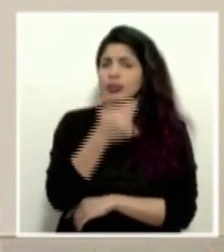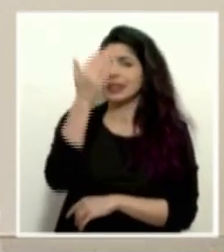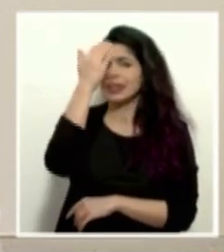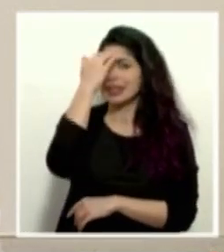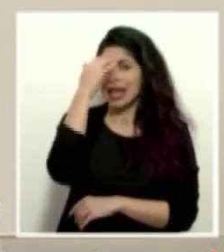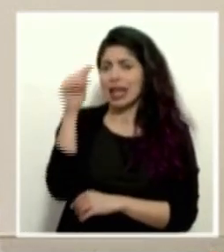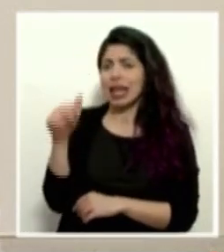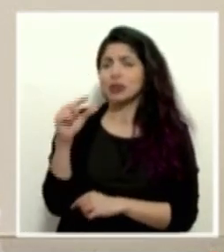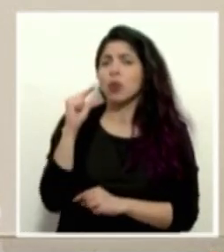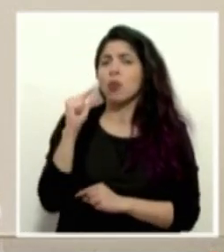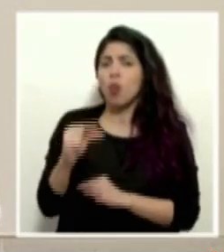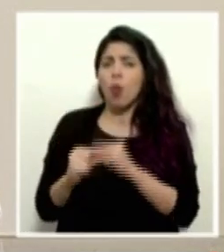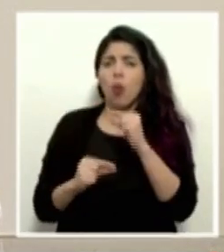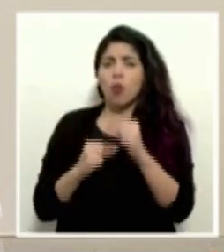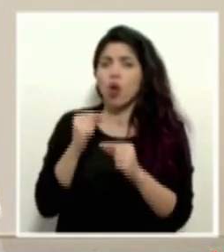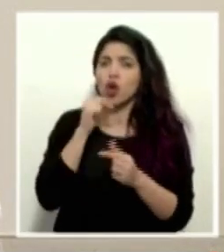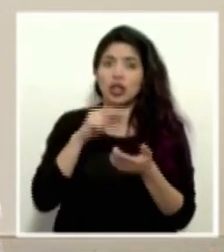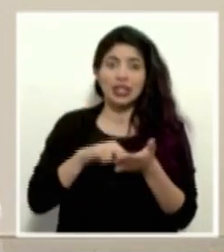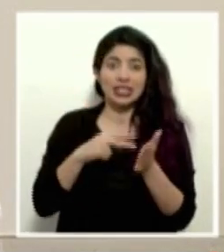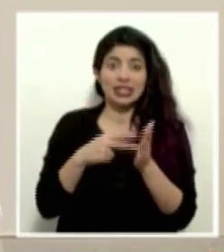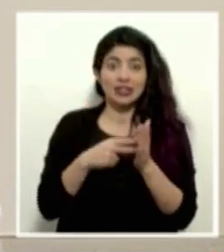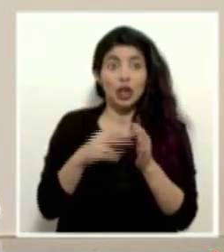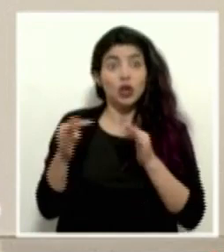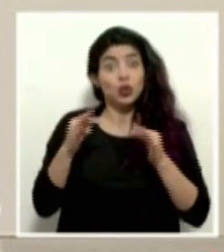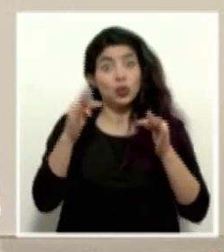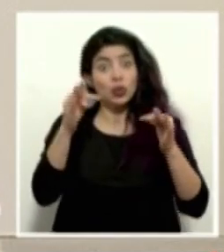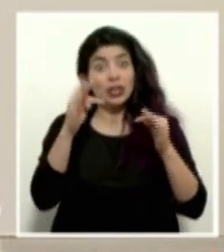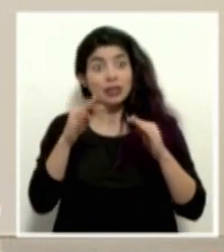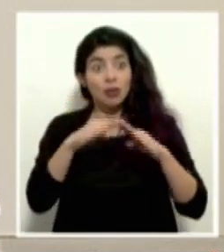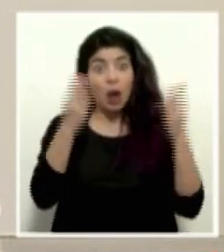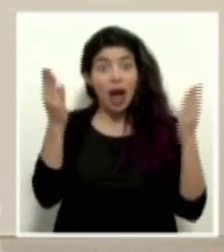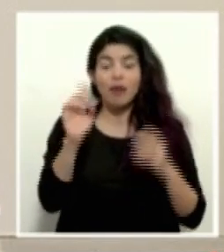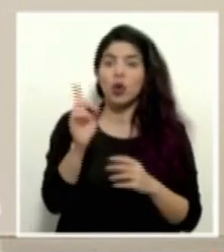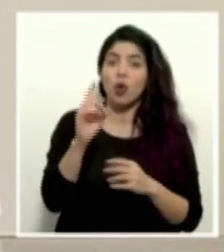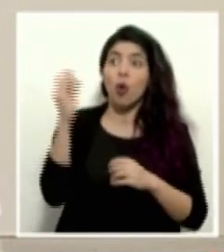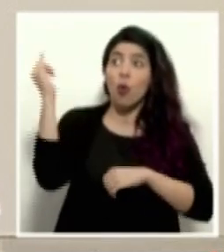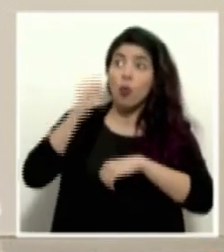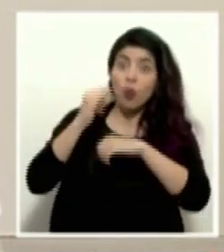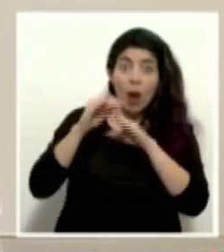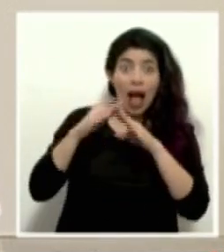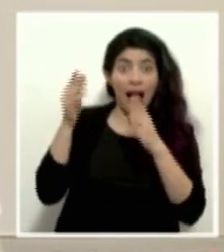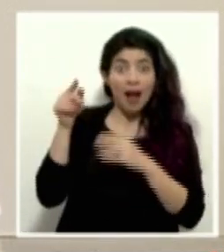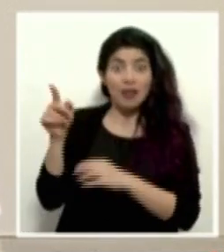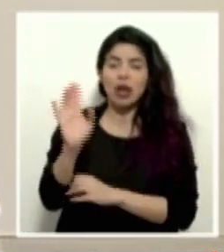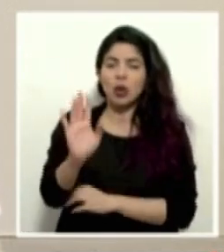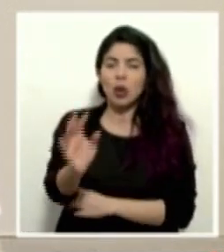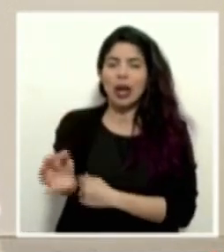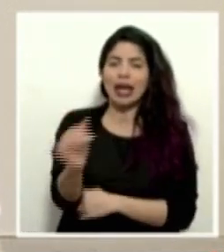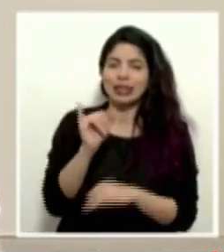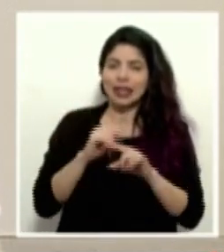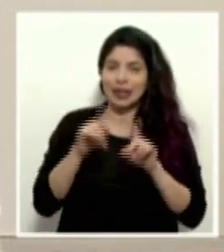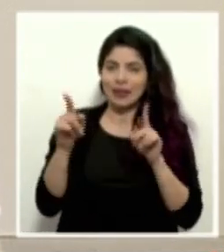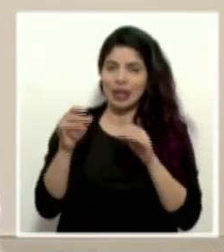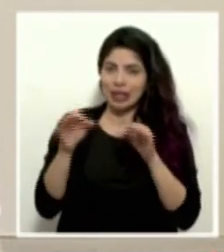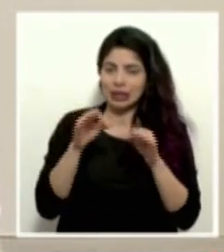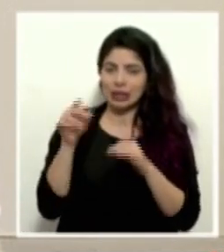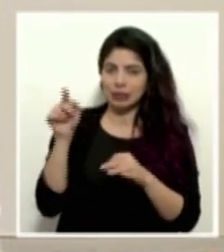esto va a ser escalonado. No es que vamos a abrir las fronteras para turismo y son las fronteras aéreas que también hay que indicar esa excepción.